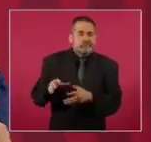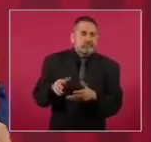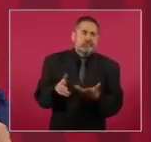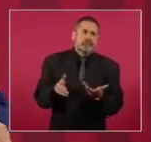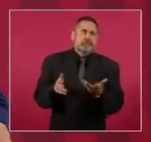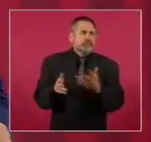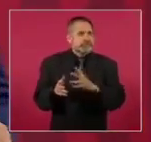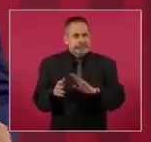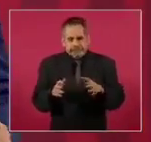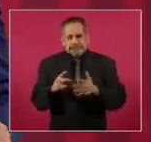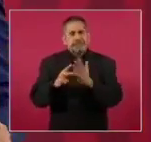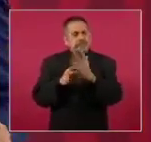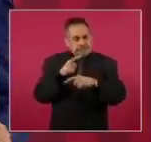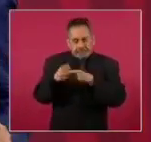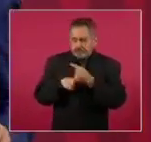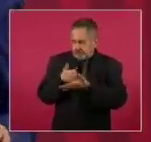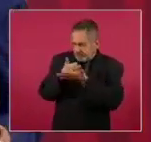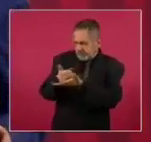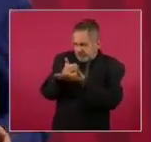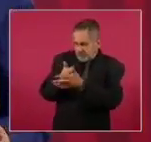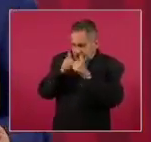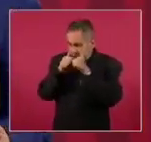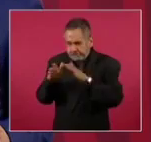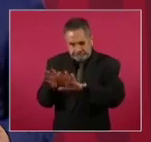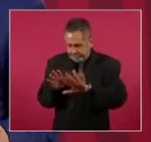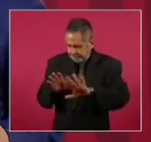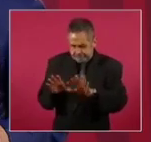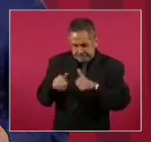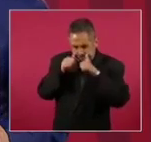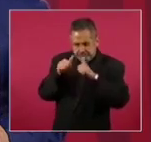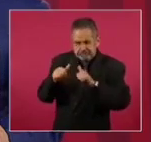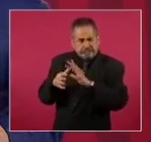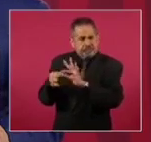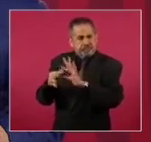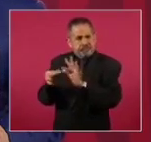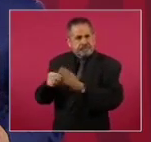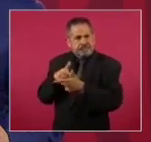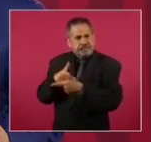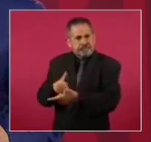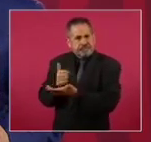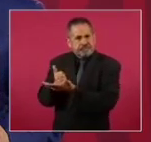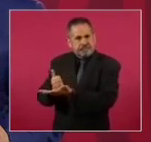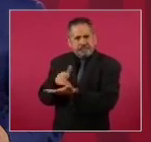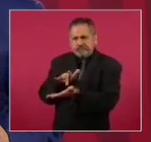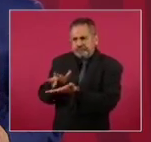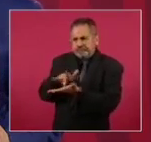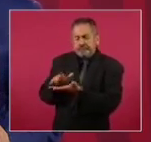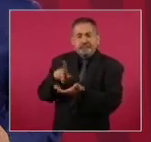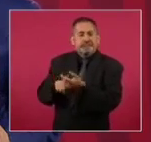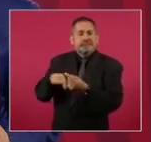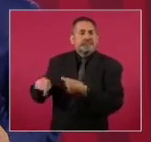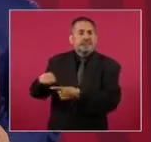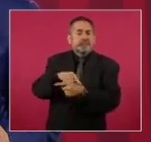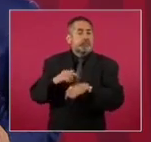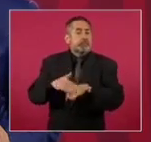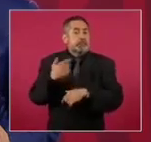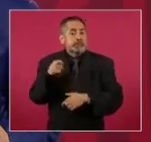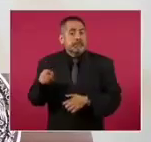ayudando de nuevo y vamos a seguir ayudando, porque muchos